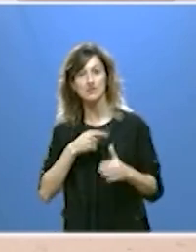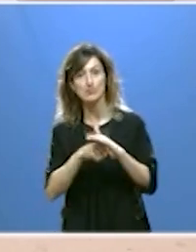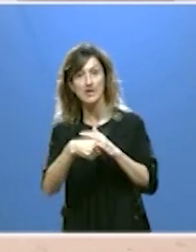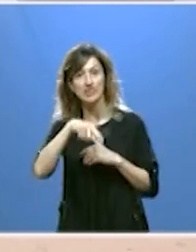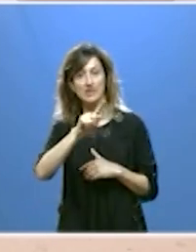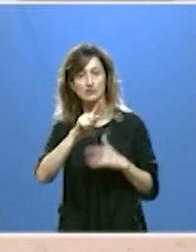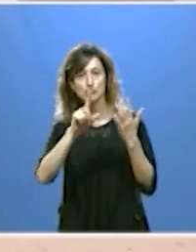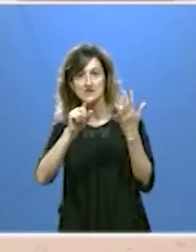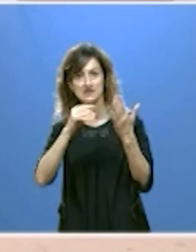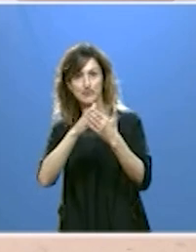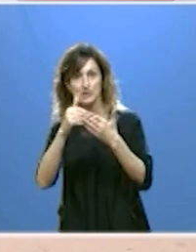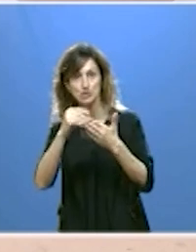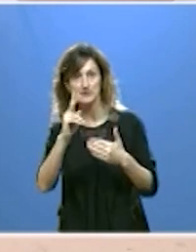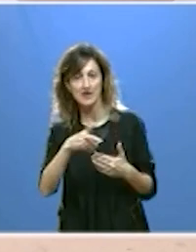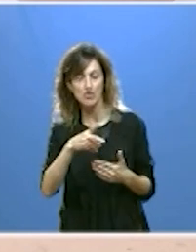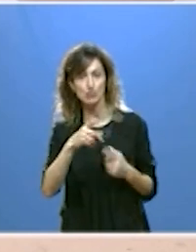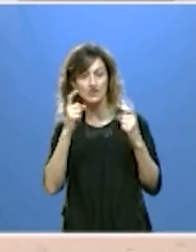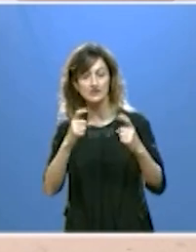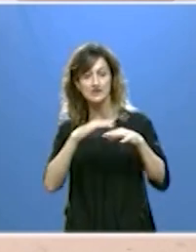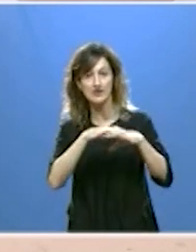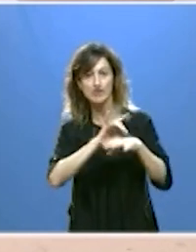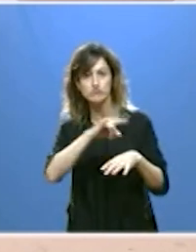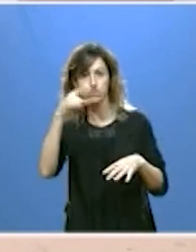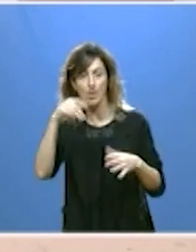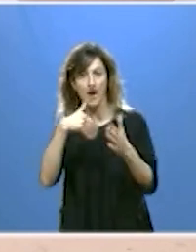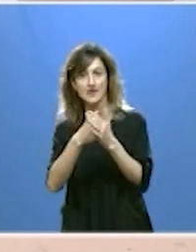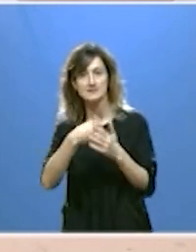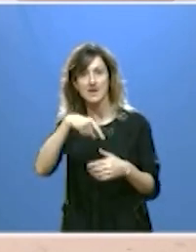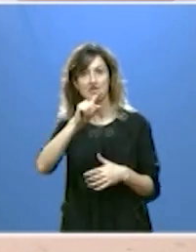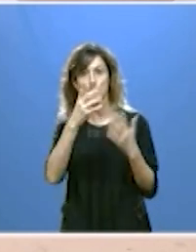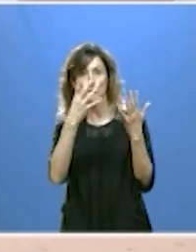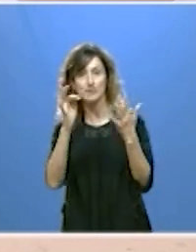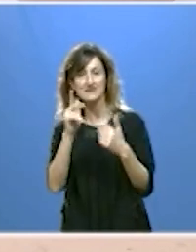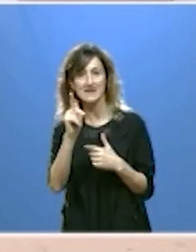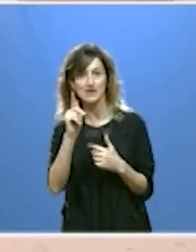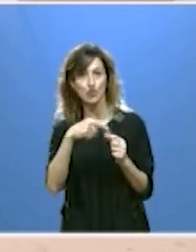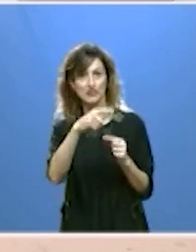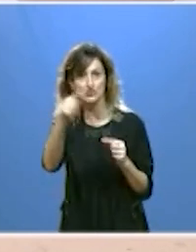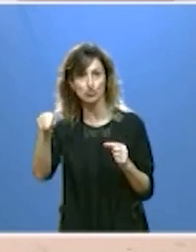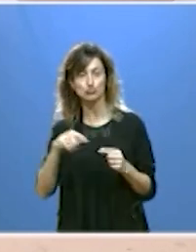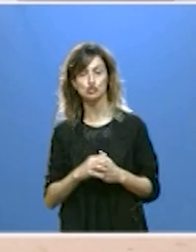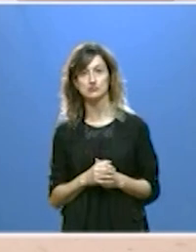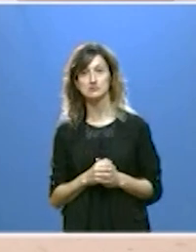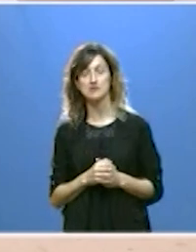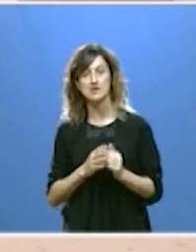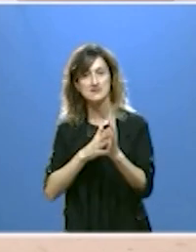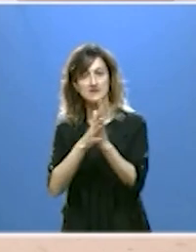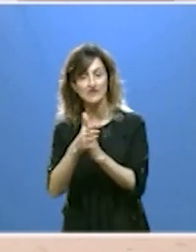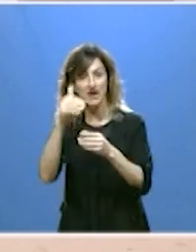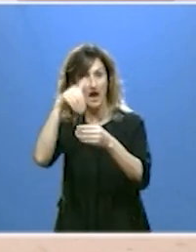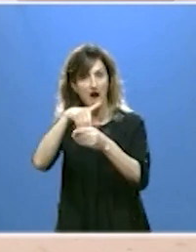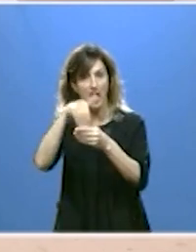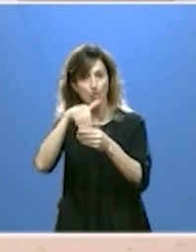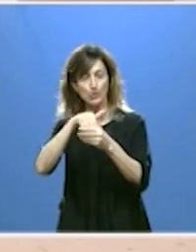160 millones de euros duplicando las redes hasta alcanzar los 190 kilómetros lo que generará ahorros